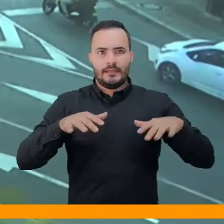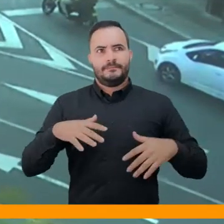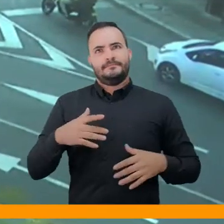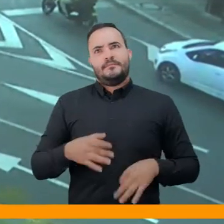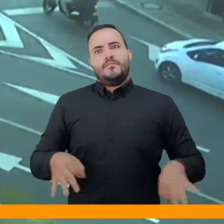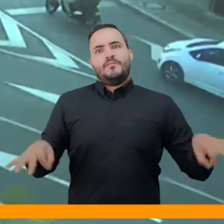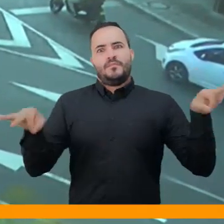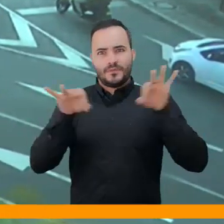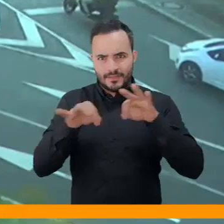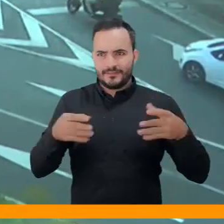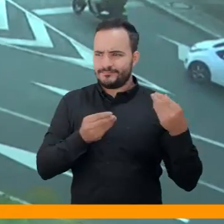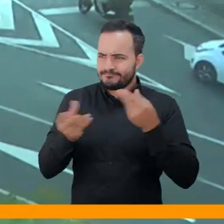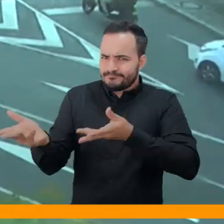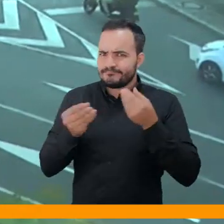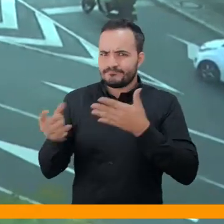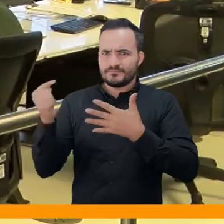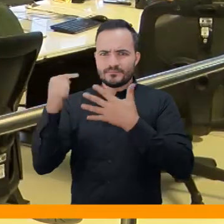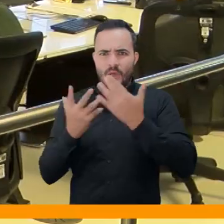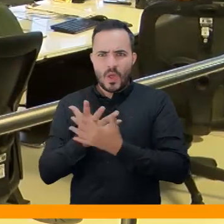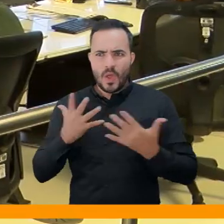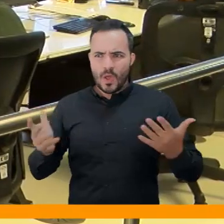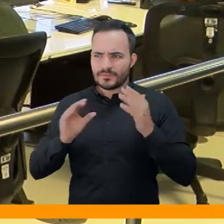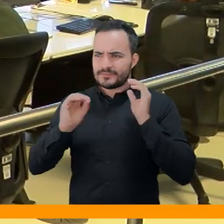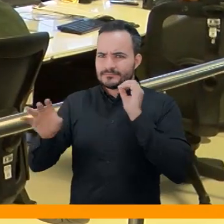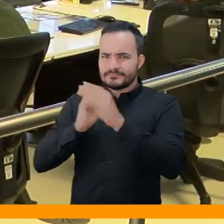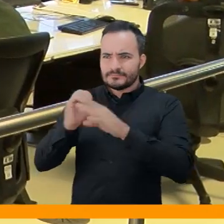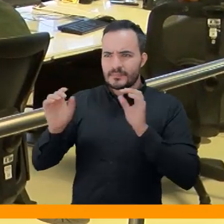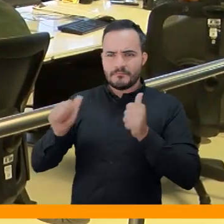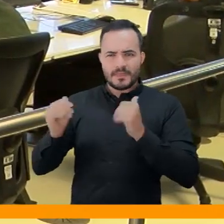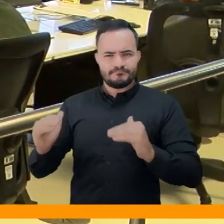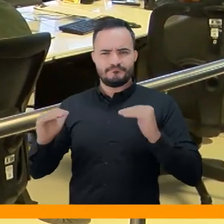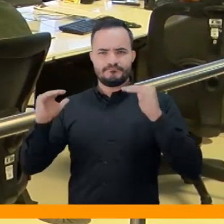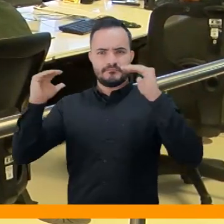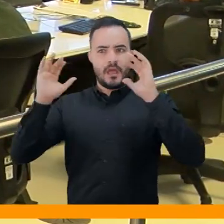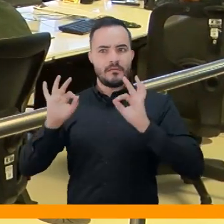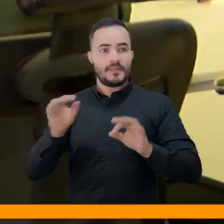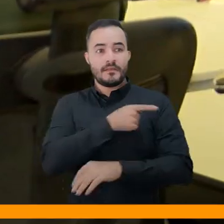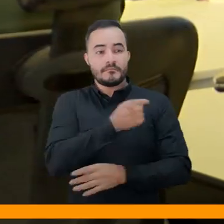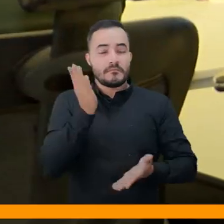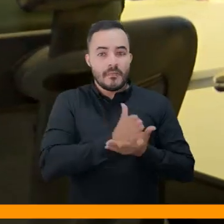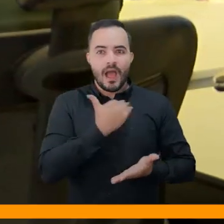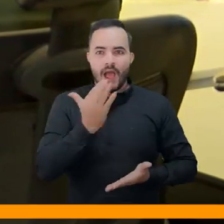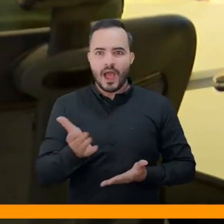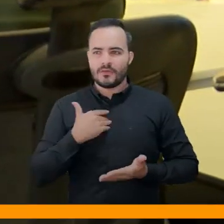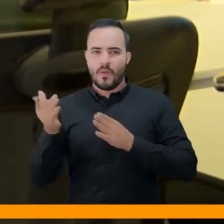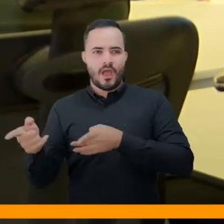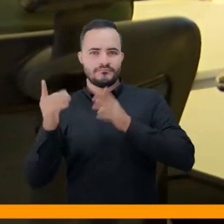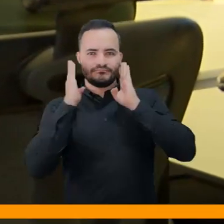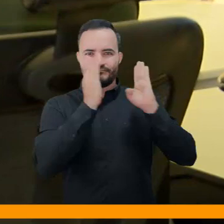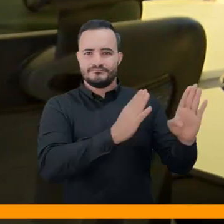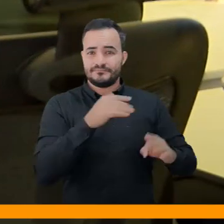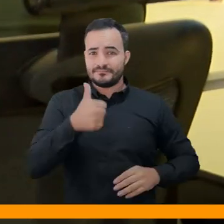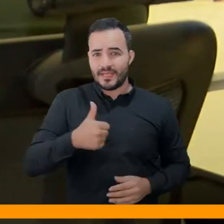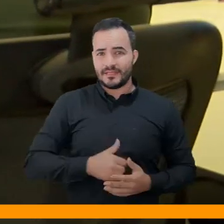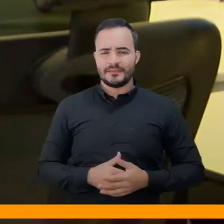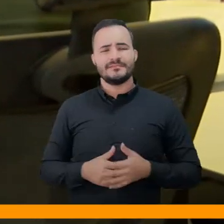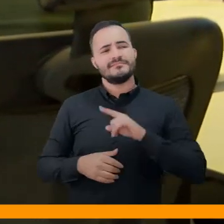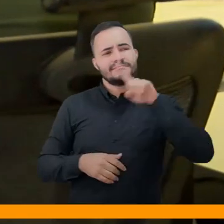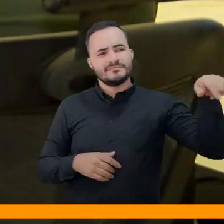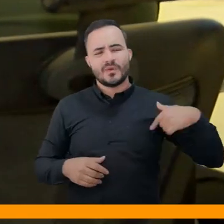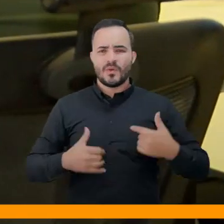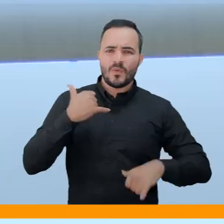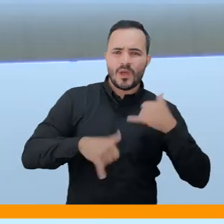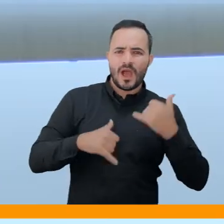hacerlo mucho más en pandemia, porque en pandemia es cuando más tenemos que estar, digamos, organizados como Estado para poder atender cualquier